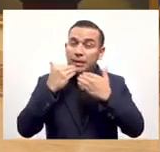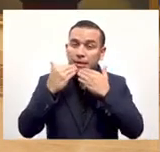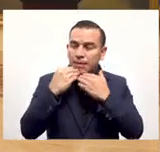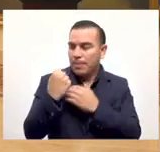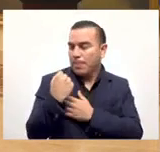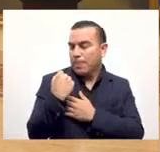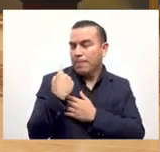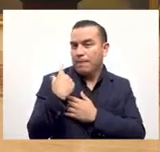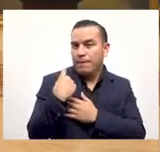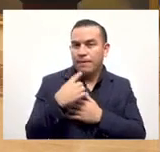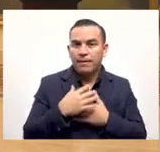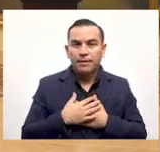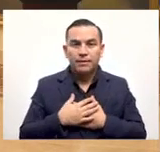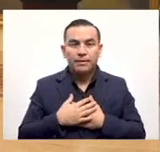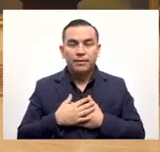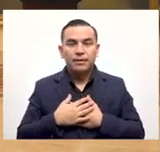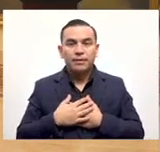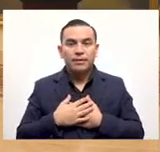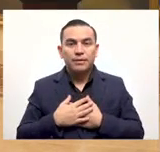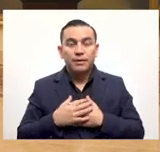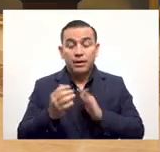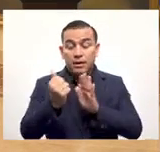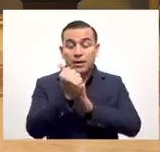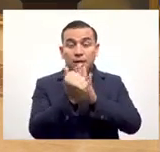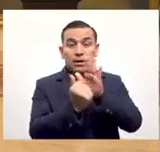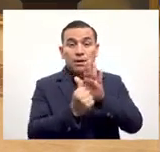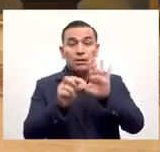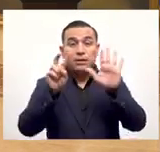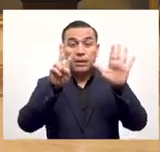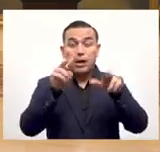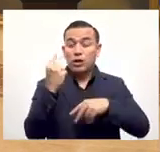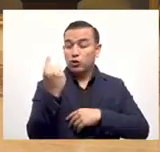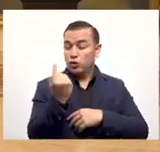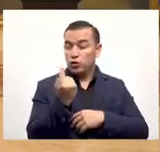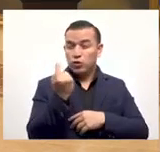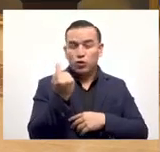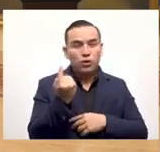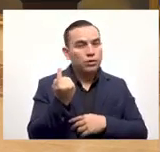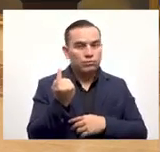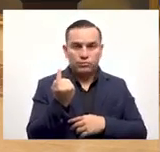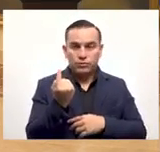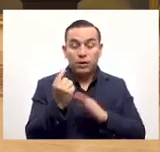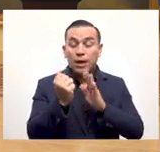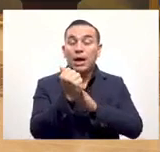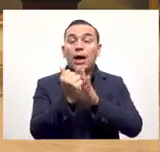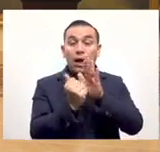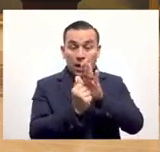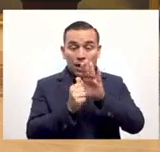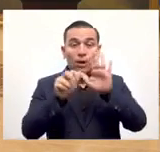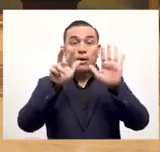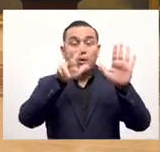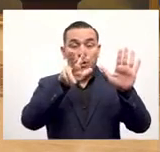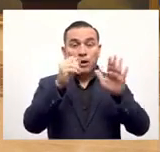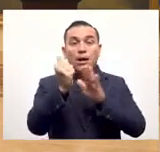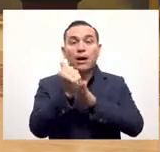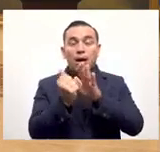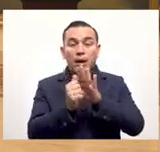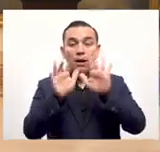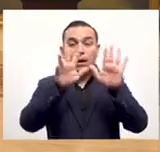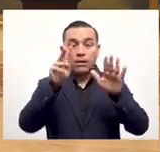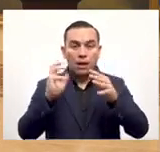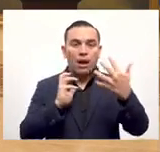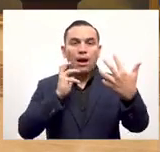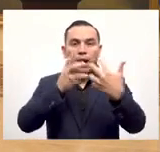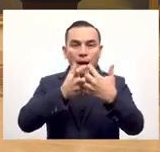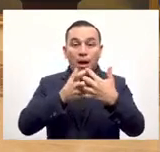Lo que hablábamos hace un rato. Que el artículo 7 no se puede sacar de contexto del artículo 8 y del artículo 12